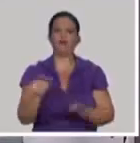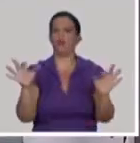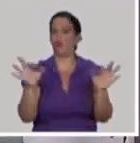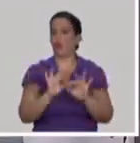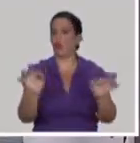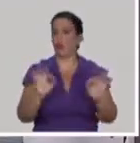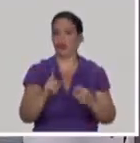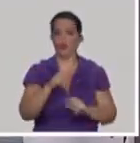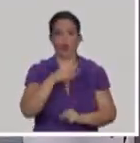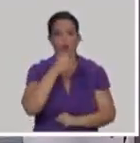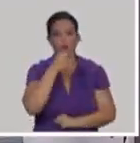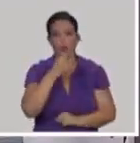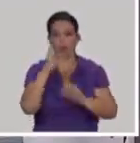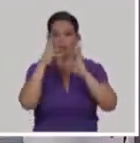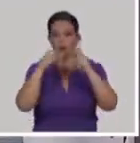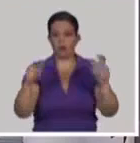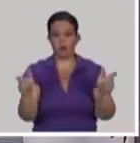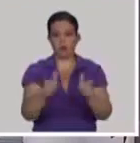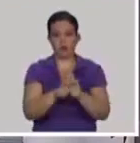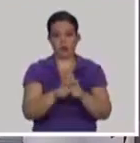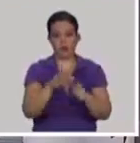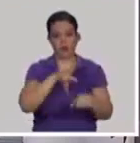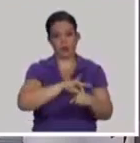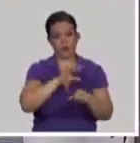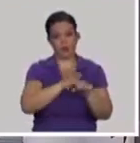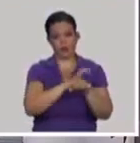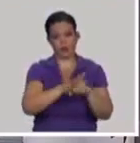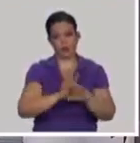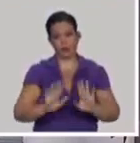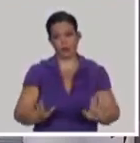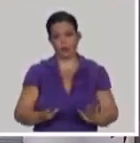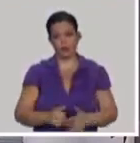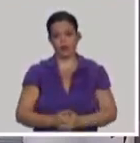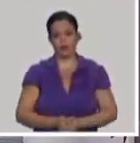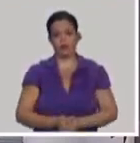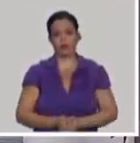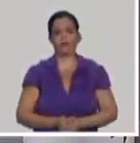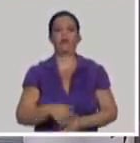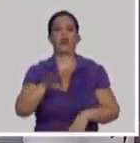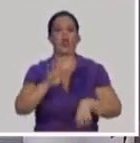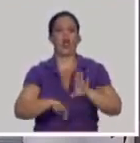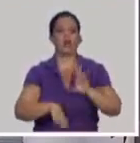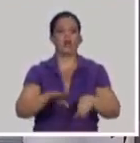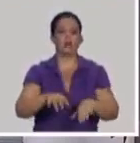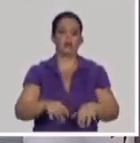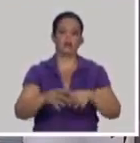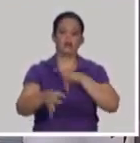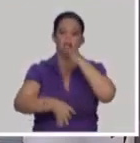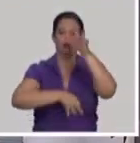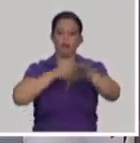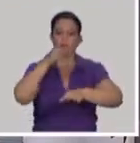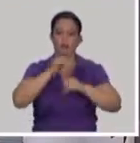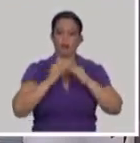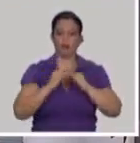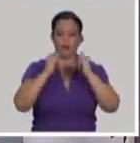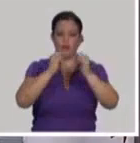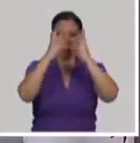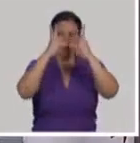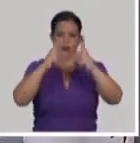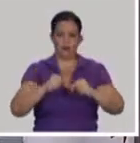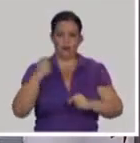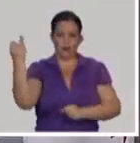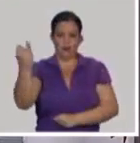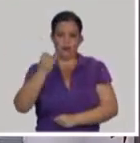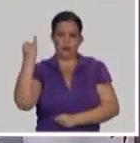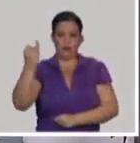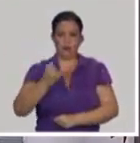Hoy se dan cifras internacionales de que tendríamos que tener vacunado, y vacunado implica tener el esquema completo de vacunación, aproximadamente el 60